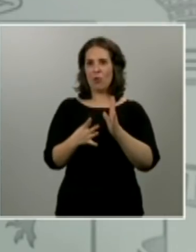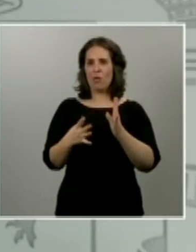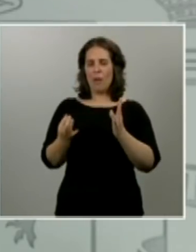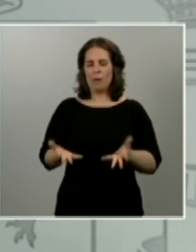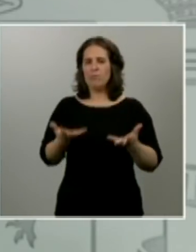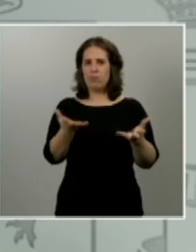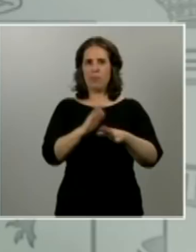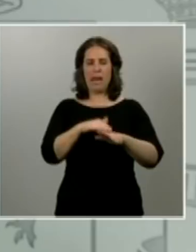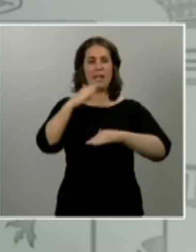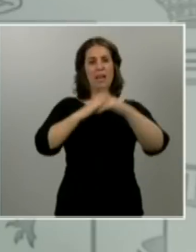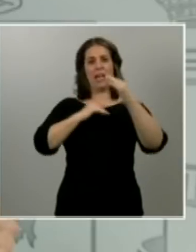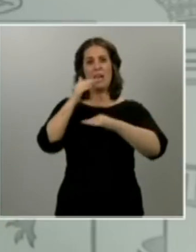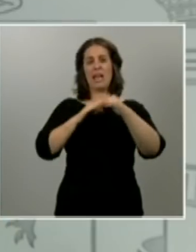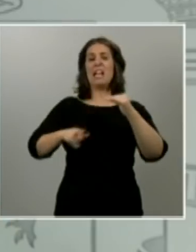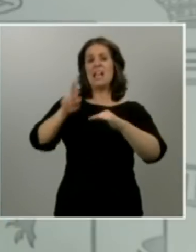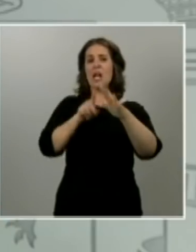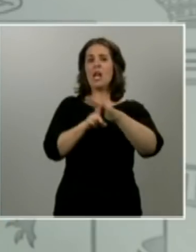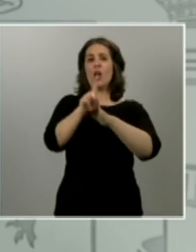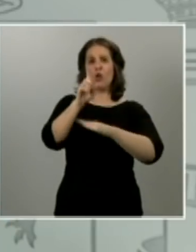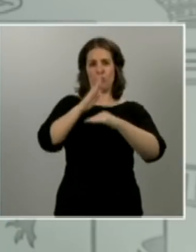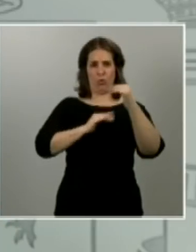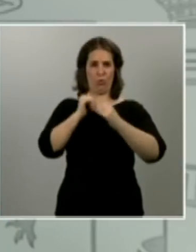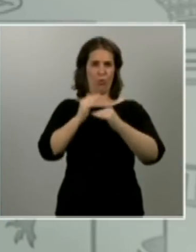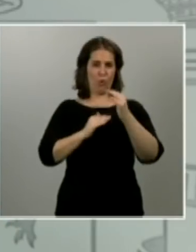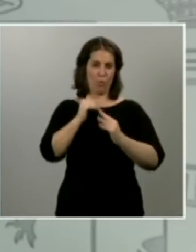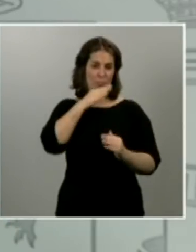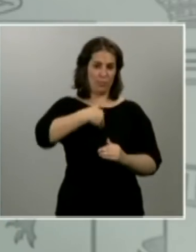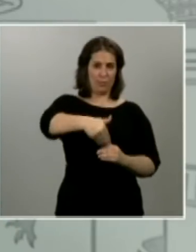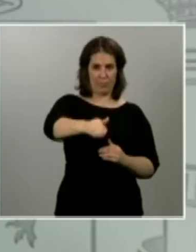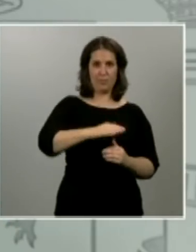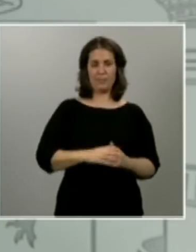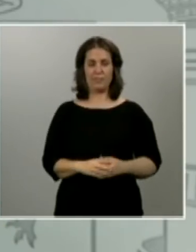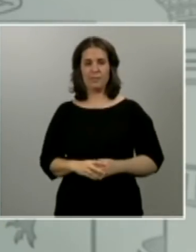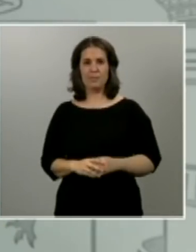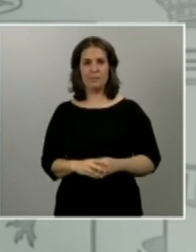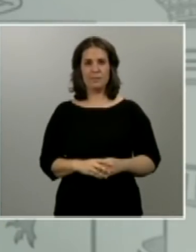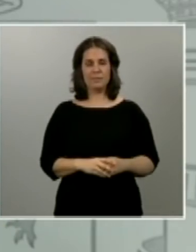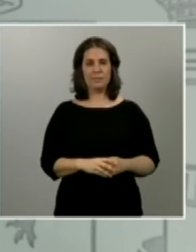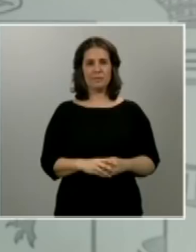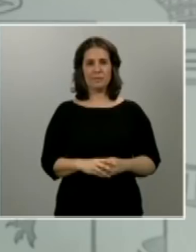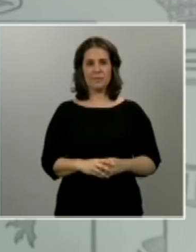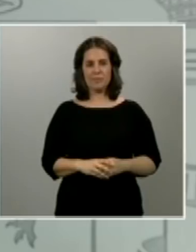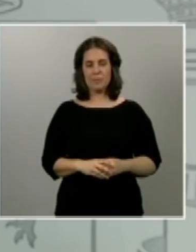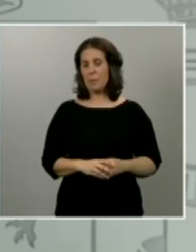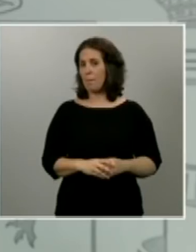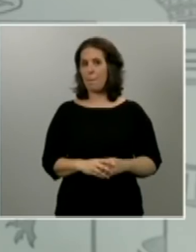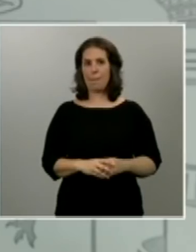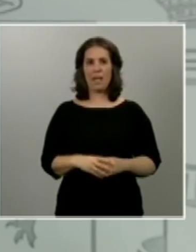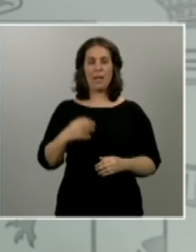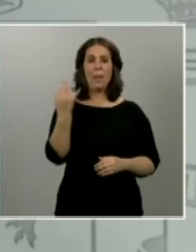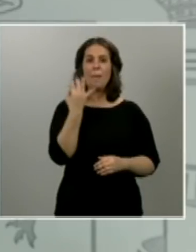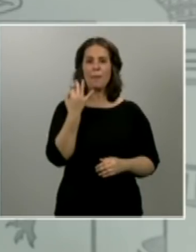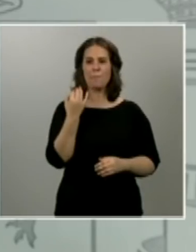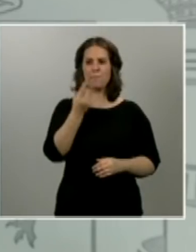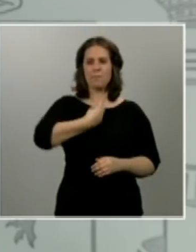necesariamente vamos a tener que abordar cuando definitivamente venzamos a la pandemia. Deberemos pasar a una unidad, sin duda